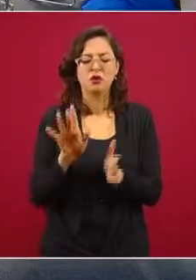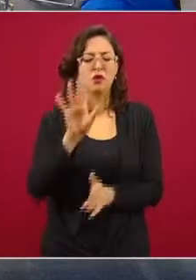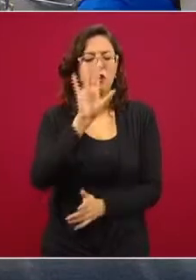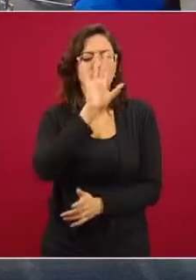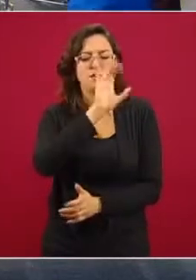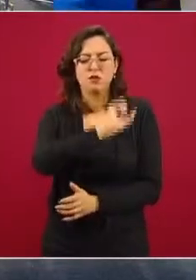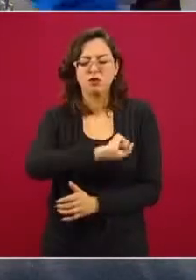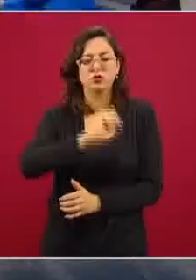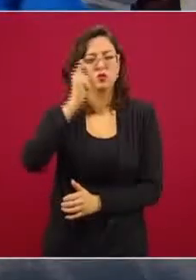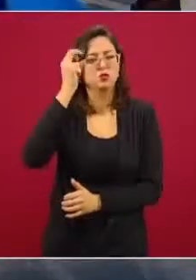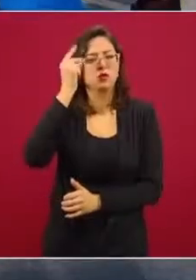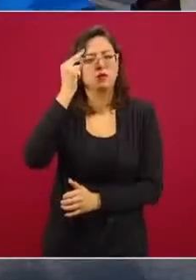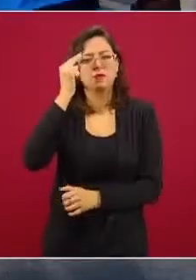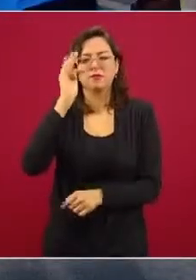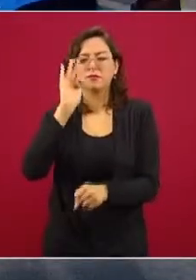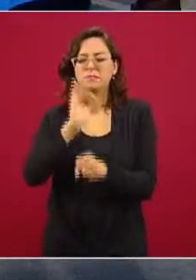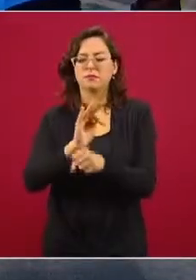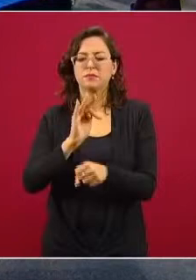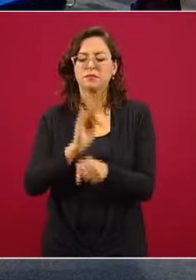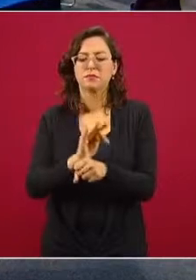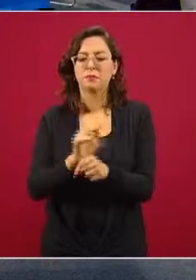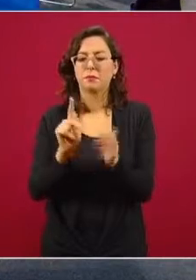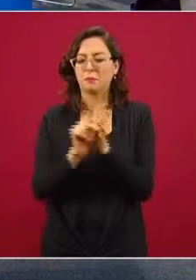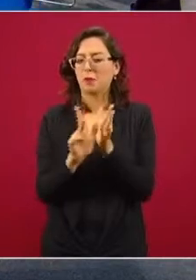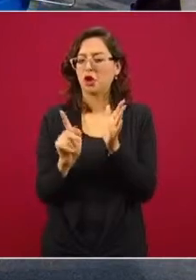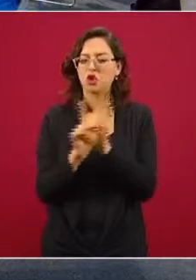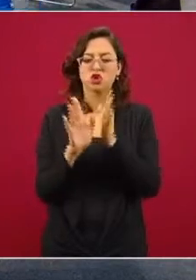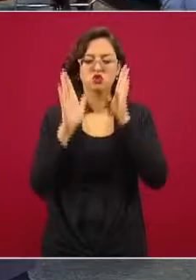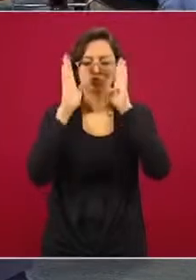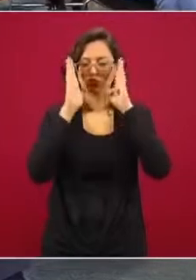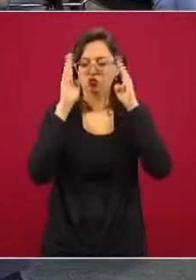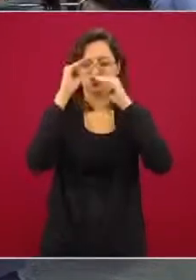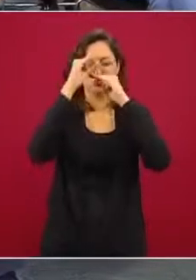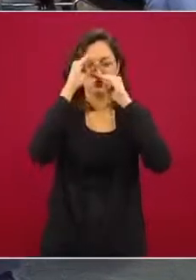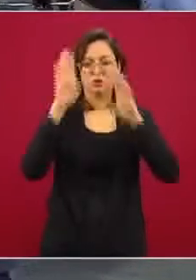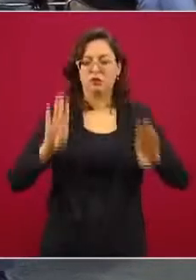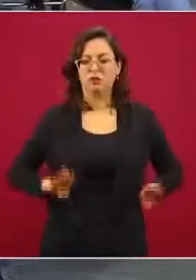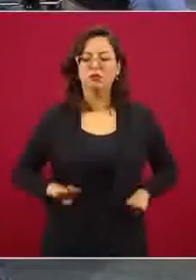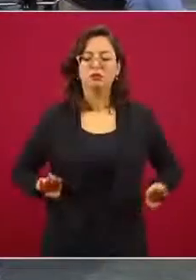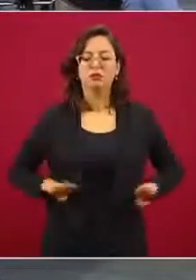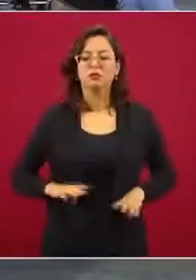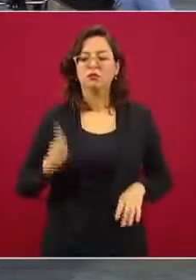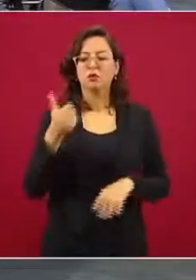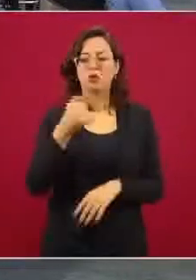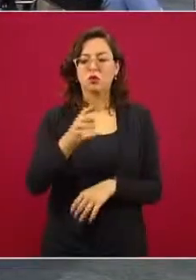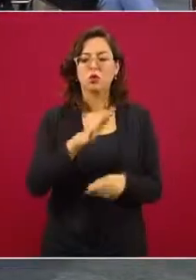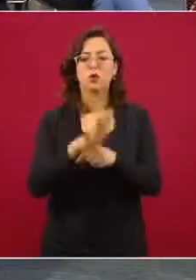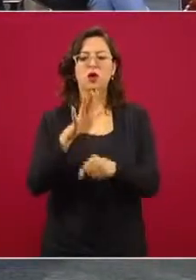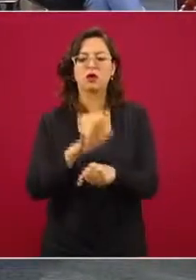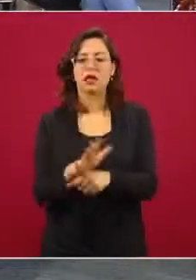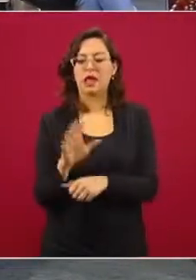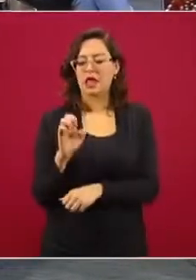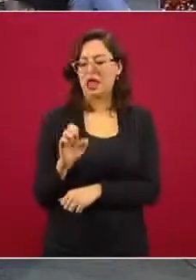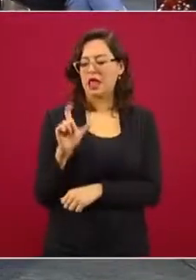Díaz, periódico conservador, era el imparcial,